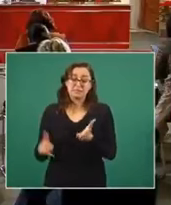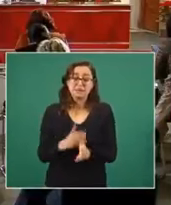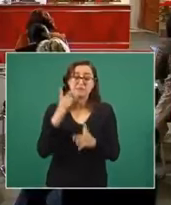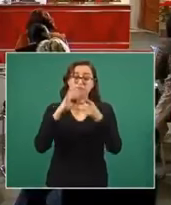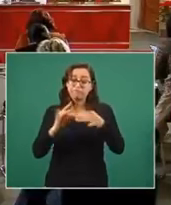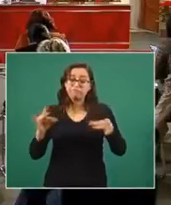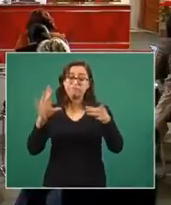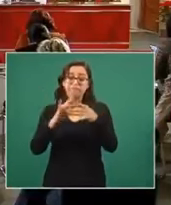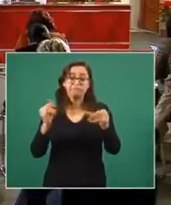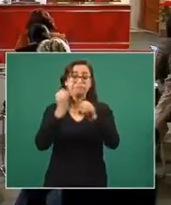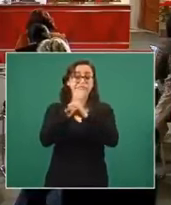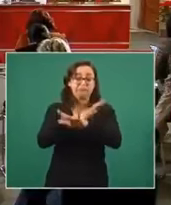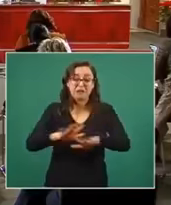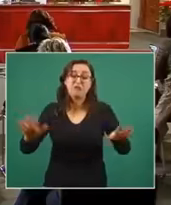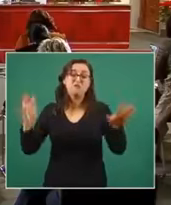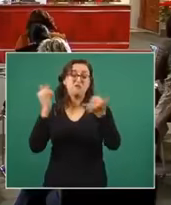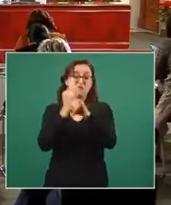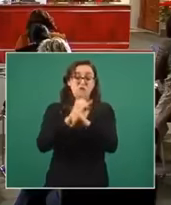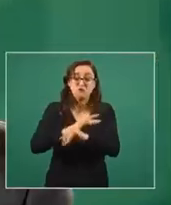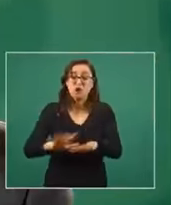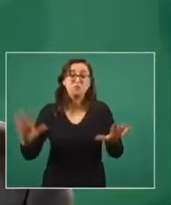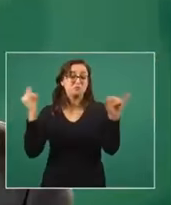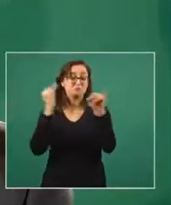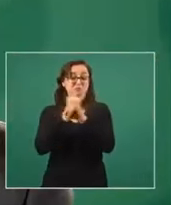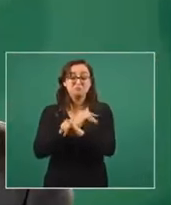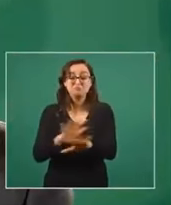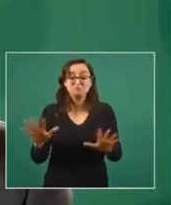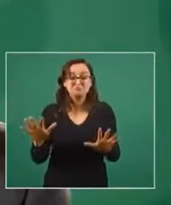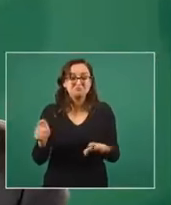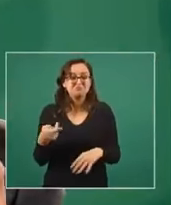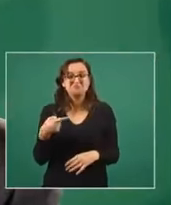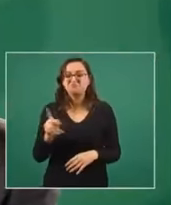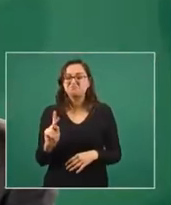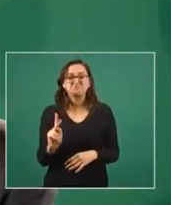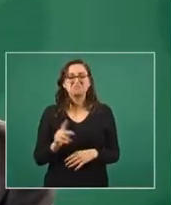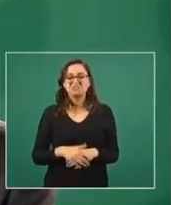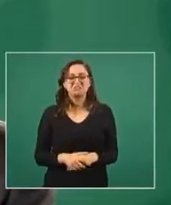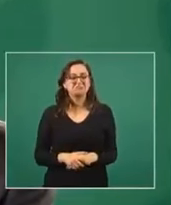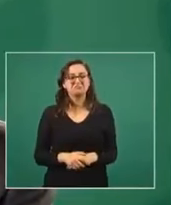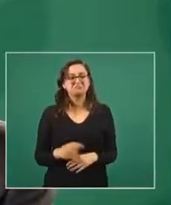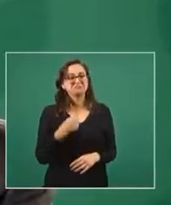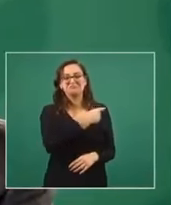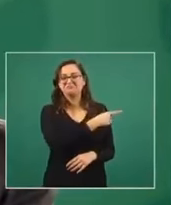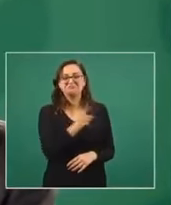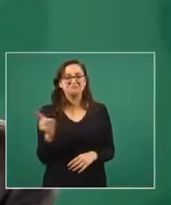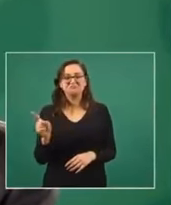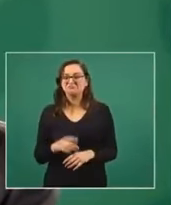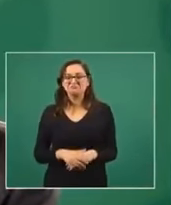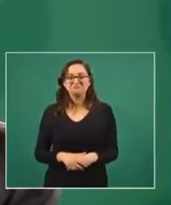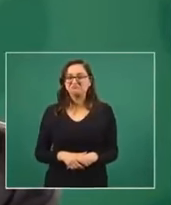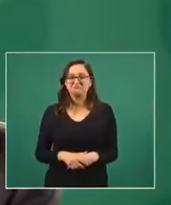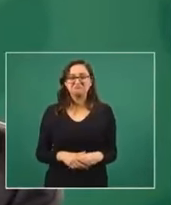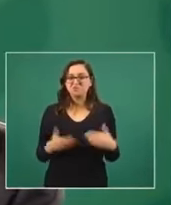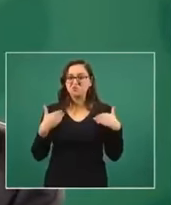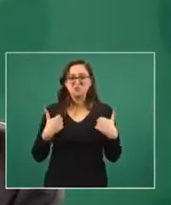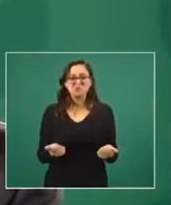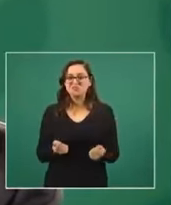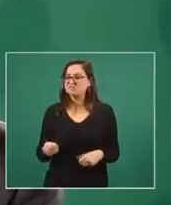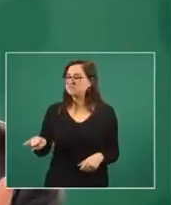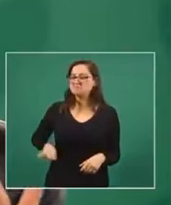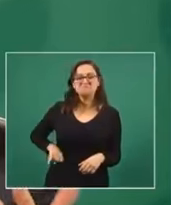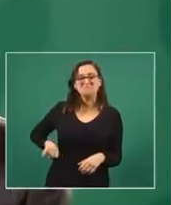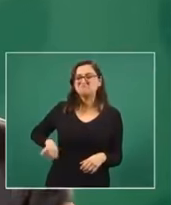epidémico, pareciera esto ya no ser lo que está en el interés de los medios de comunicación